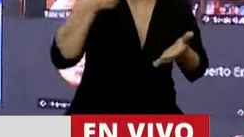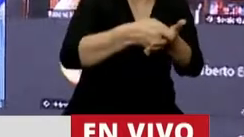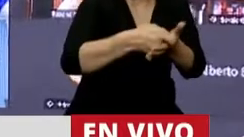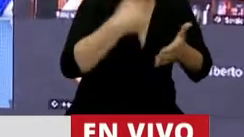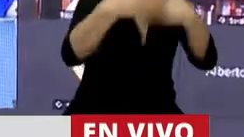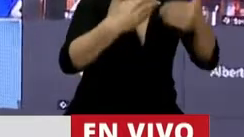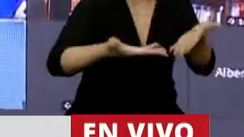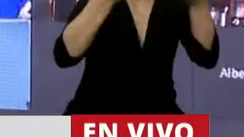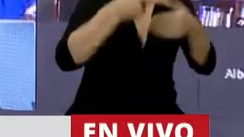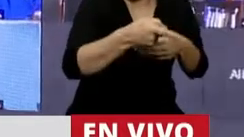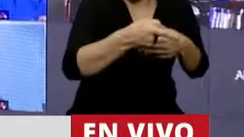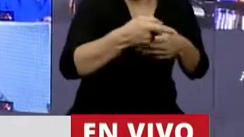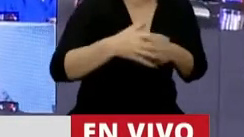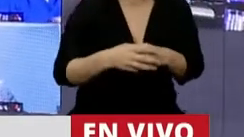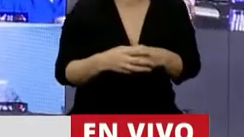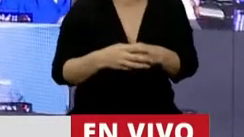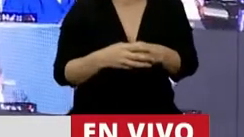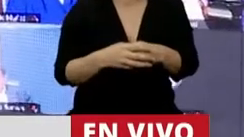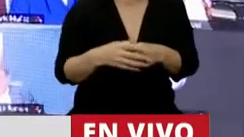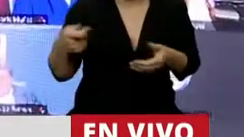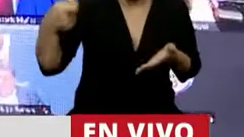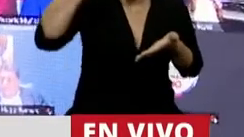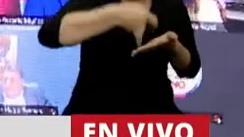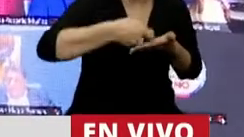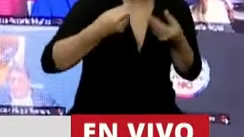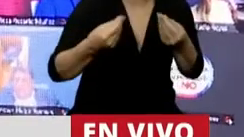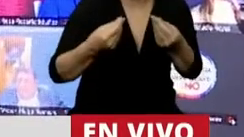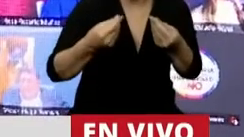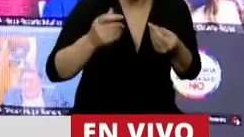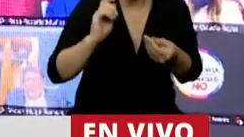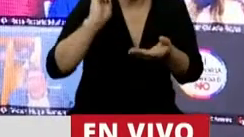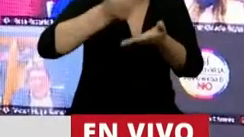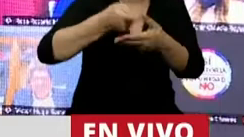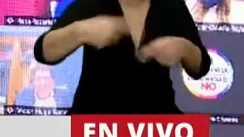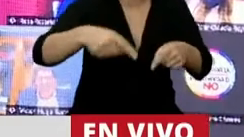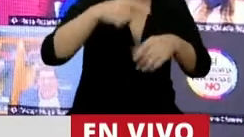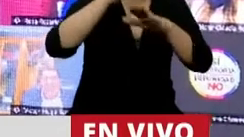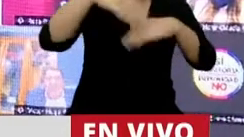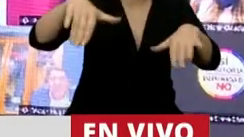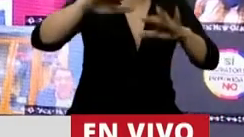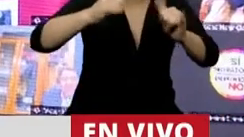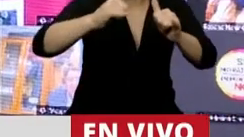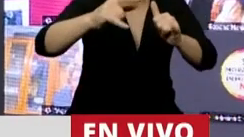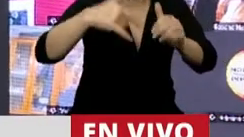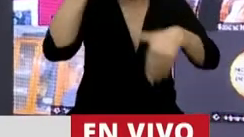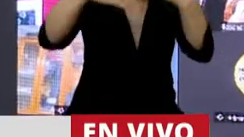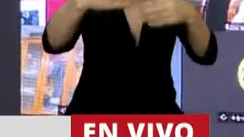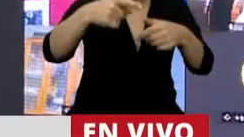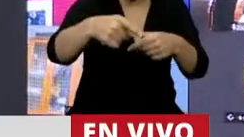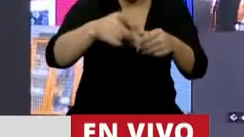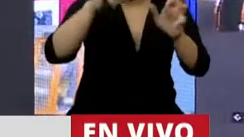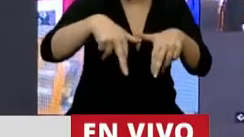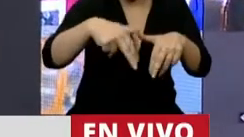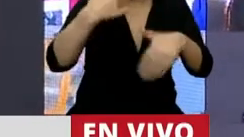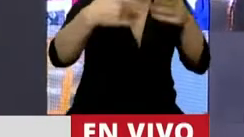el programa Progresar para que nuestros jóvenes se capaciten. Alguien dijo que los chicos no